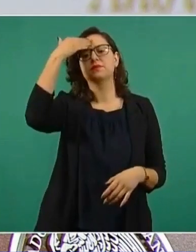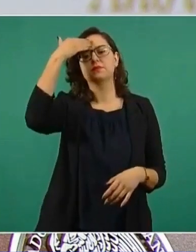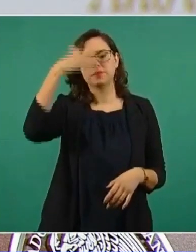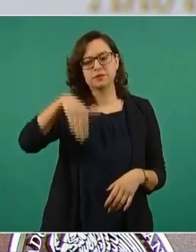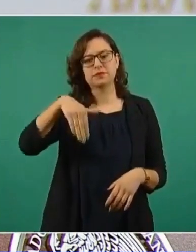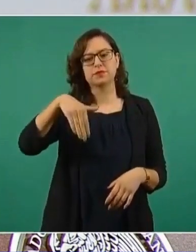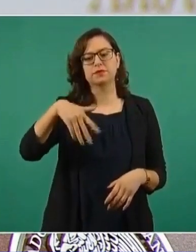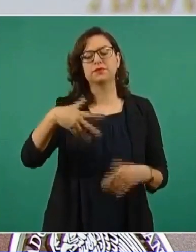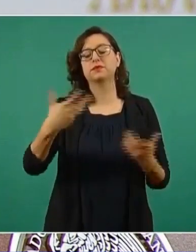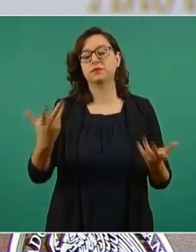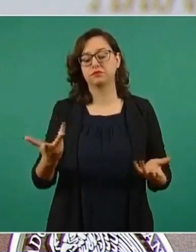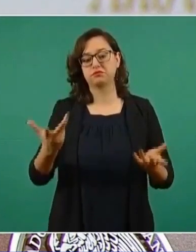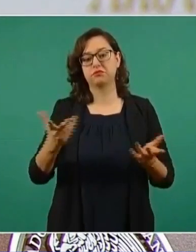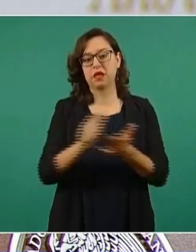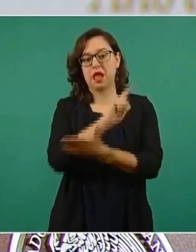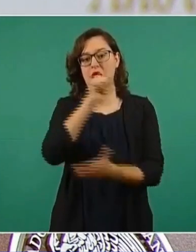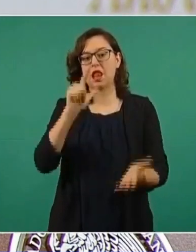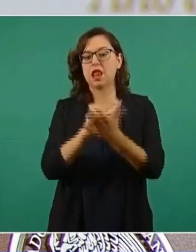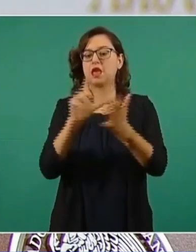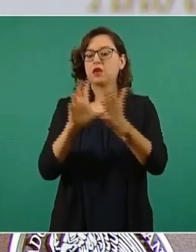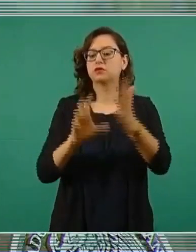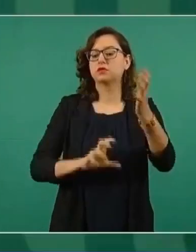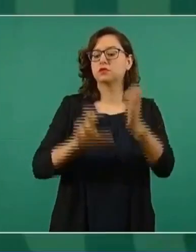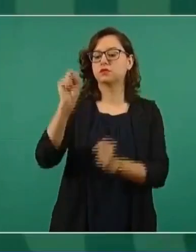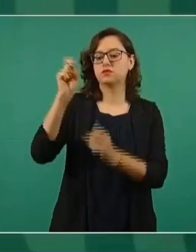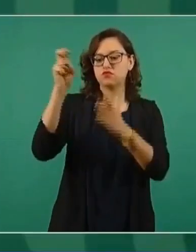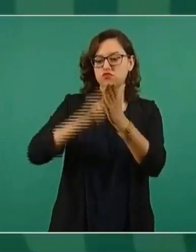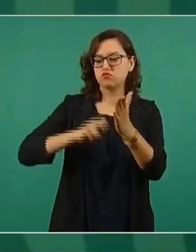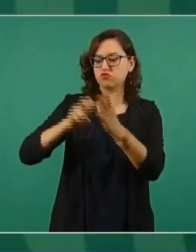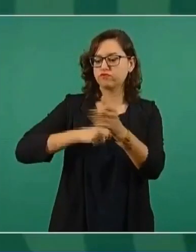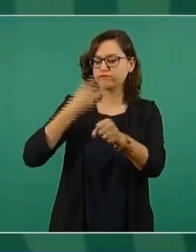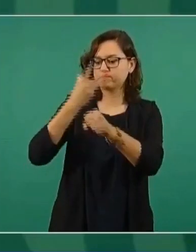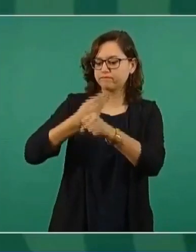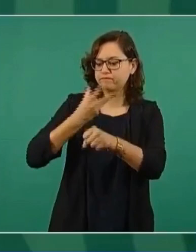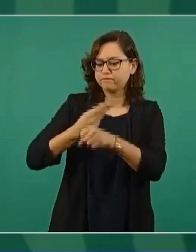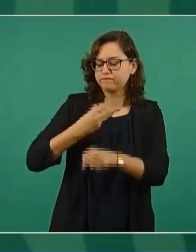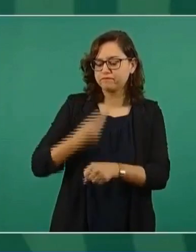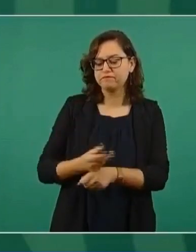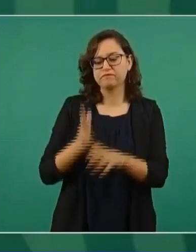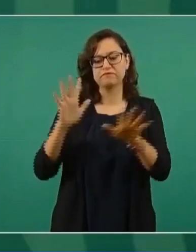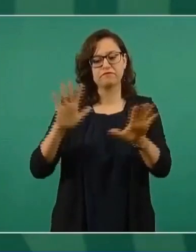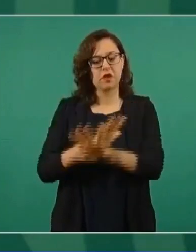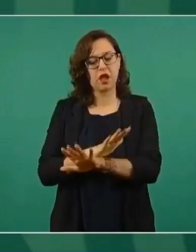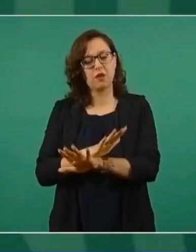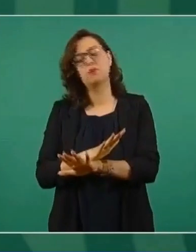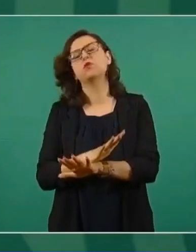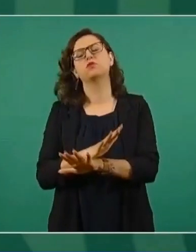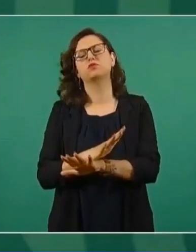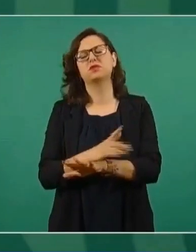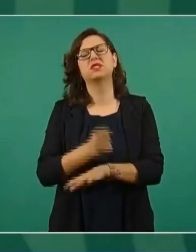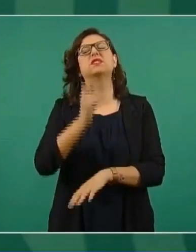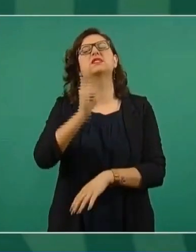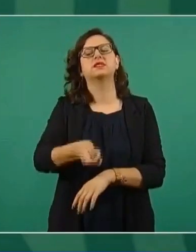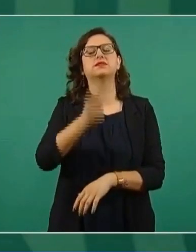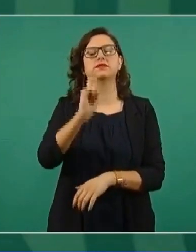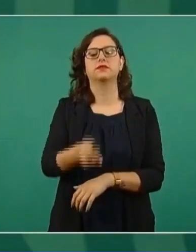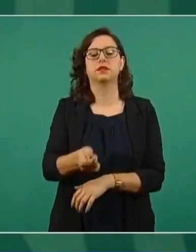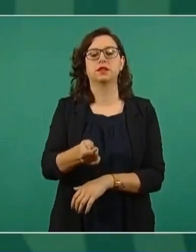una reforma constitucional para que los medicamentos